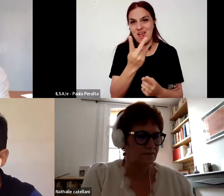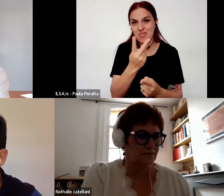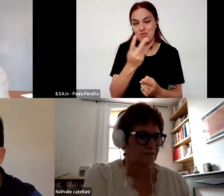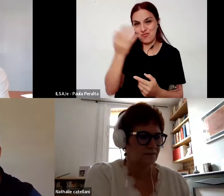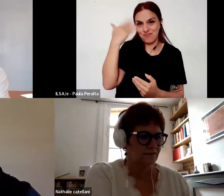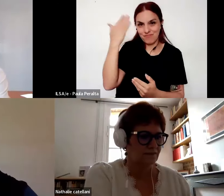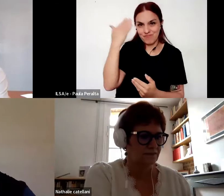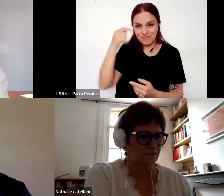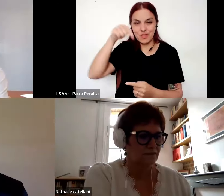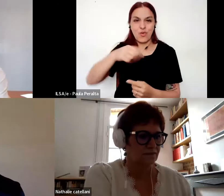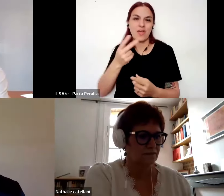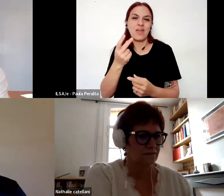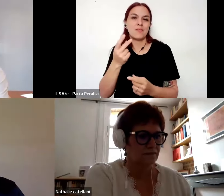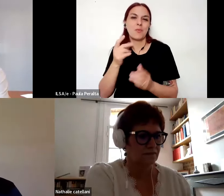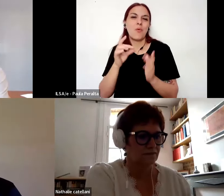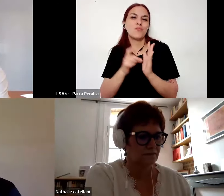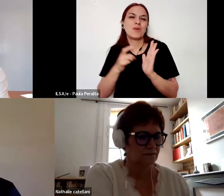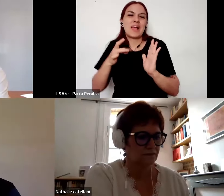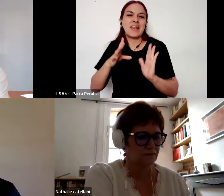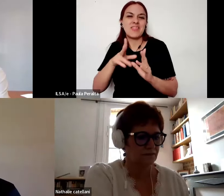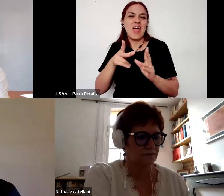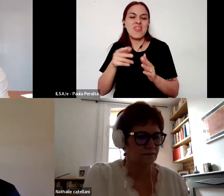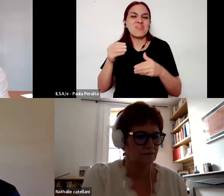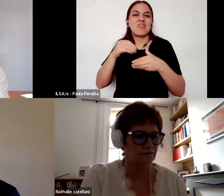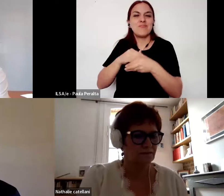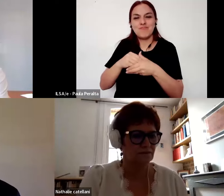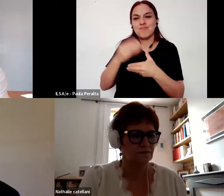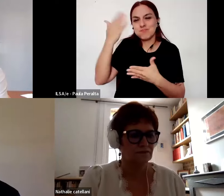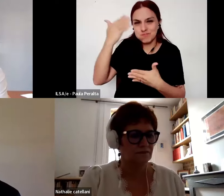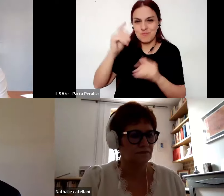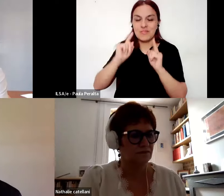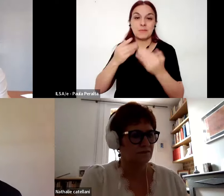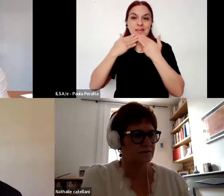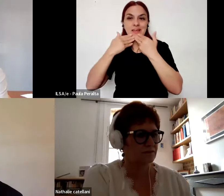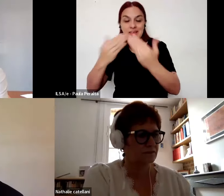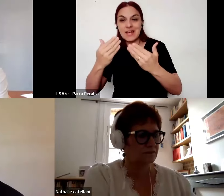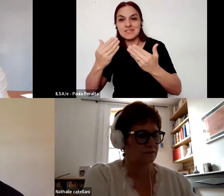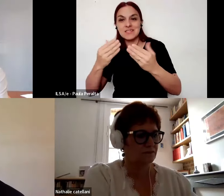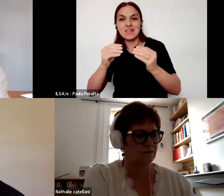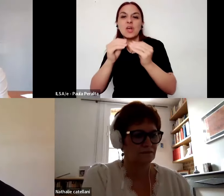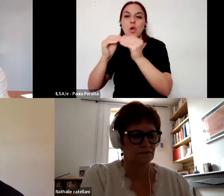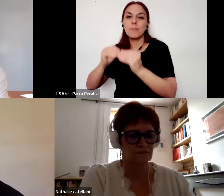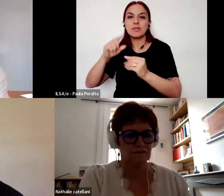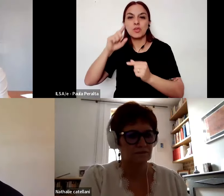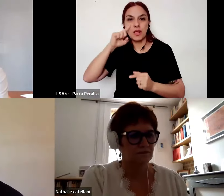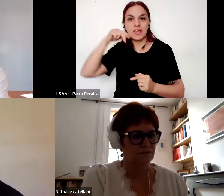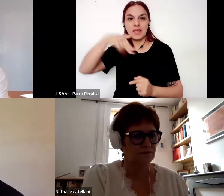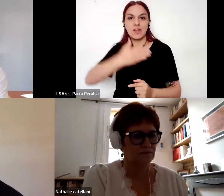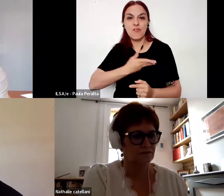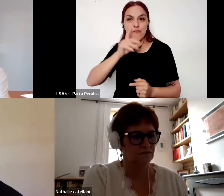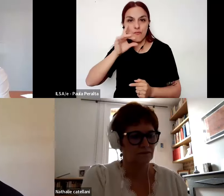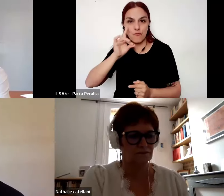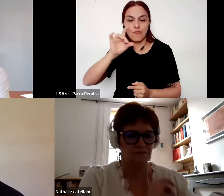hoy por la calidad de sus intervenciones y también agradecer a los colegas de infod por su trabajo de